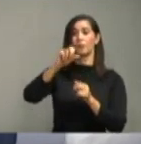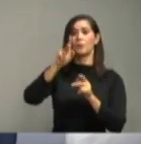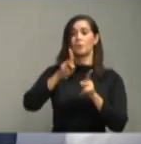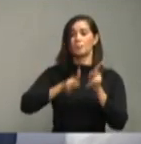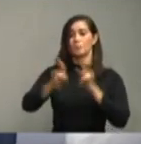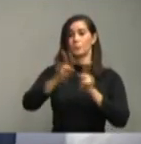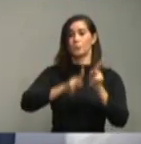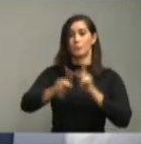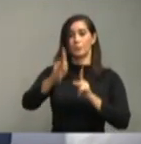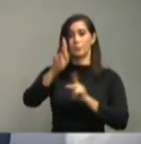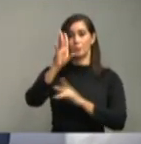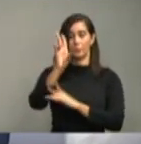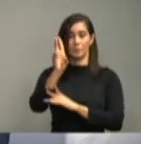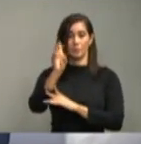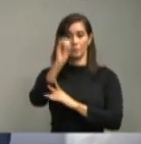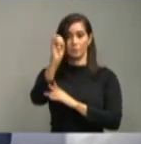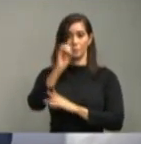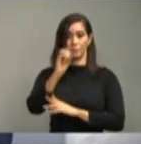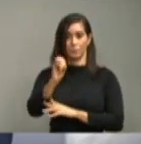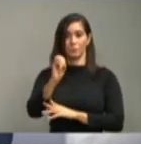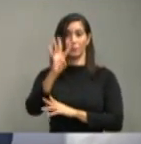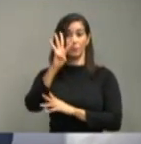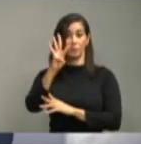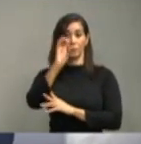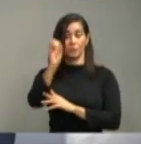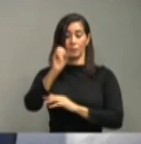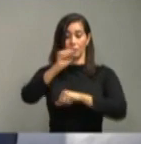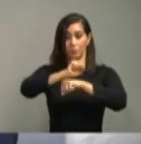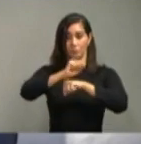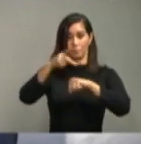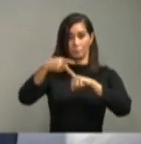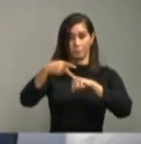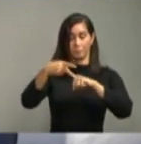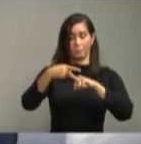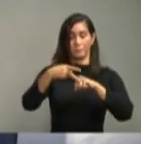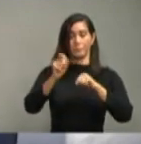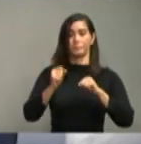Plata, y 4% a San Pedro de Macorís.